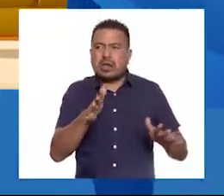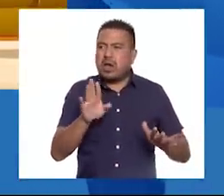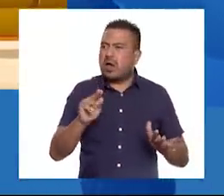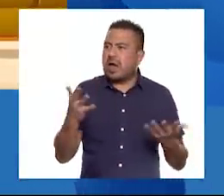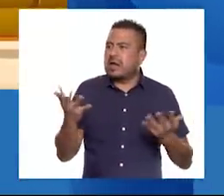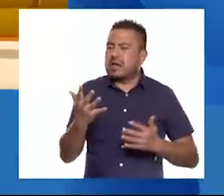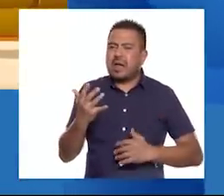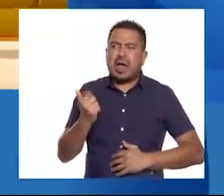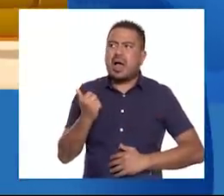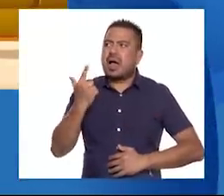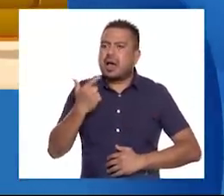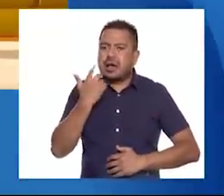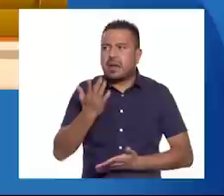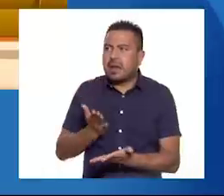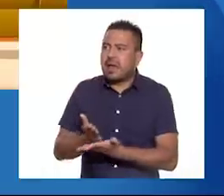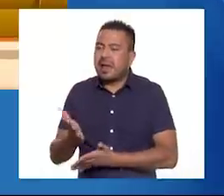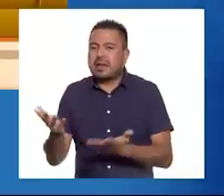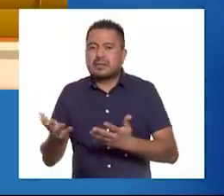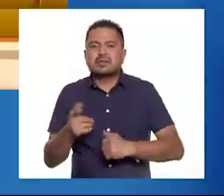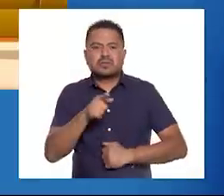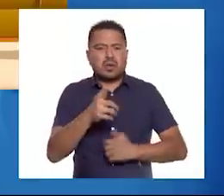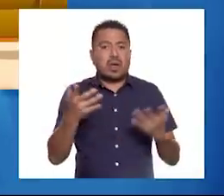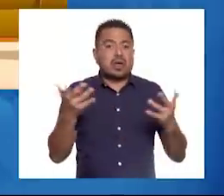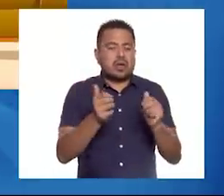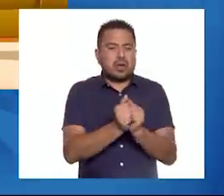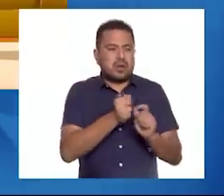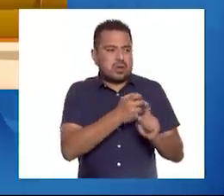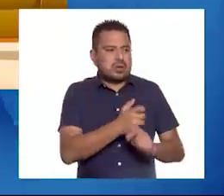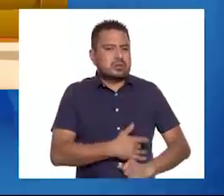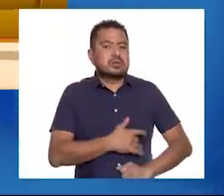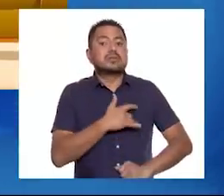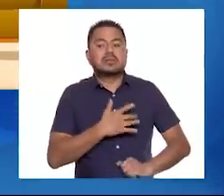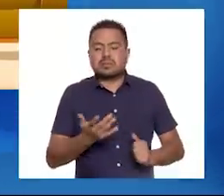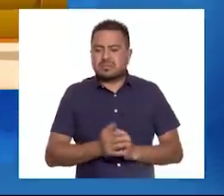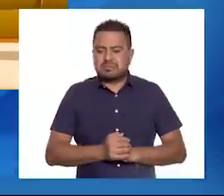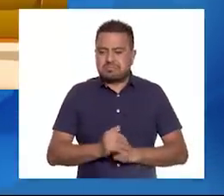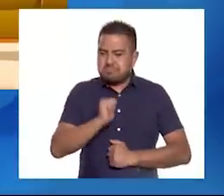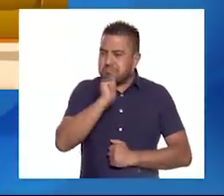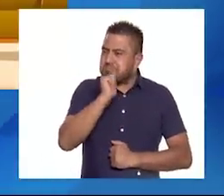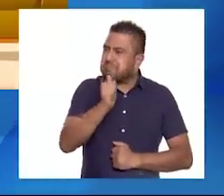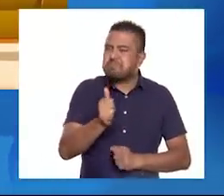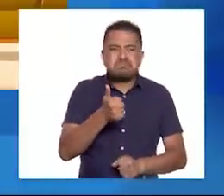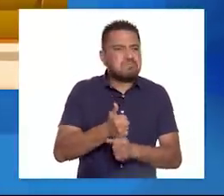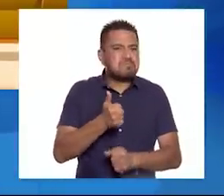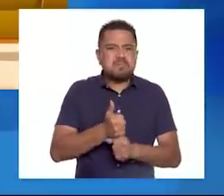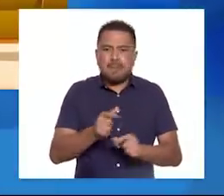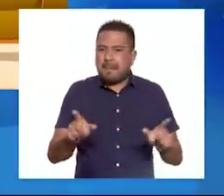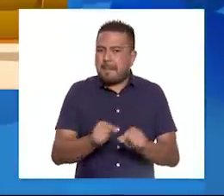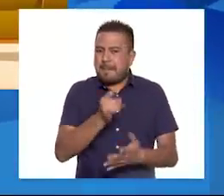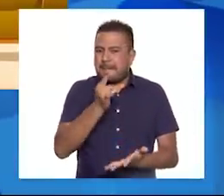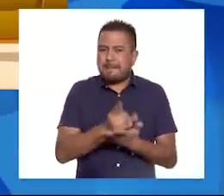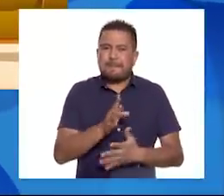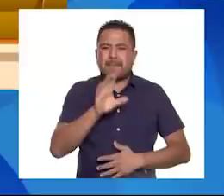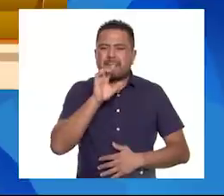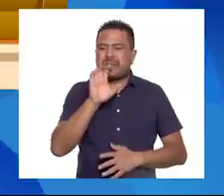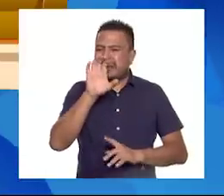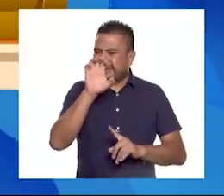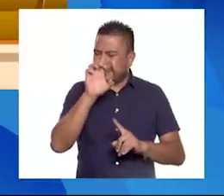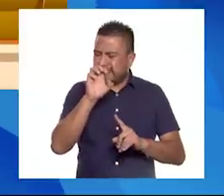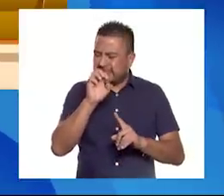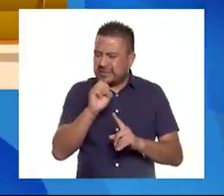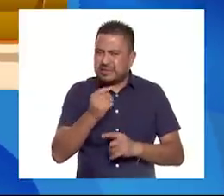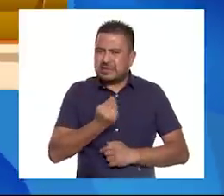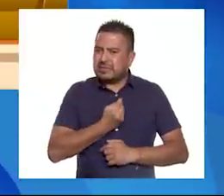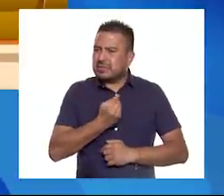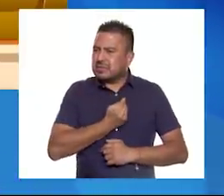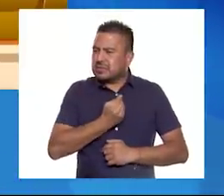algo que quieres hacer. ¿Qué hiciste con eso que sentías? Nada, abuelo. Solo apreté mis dientes y